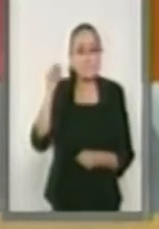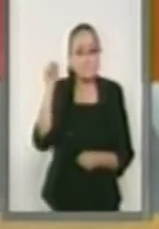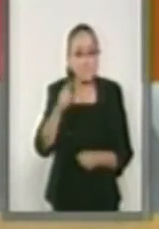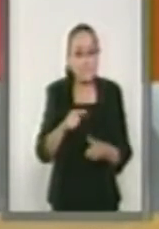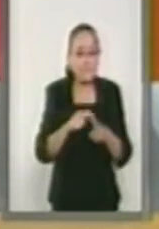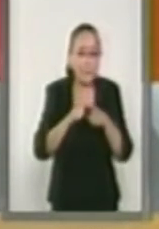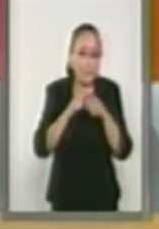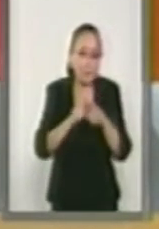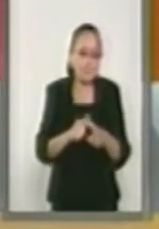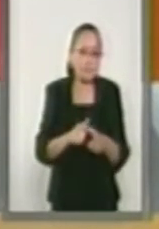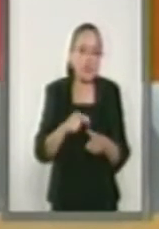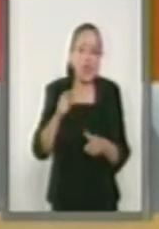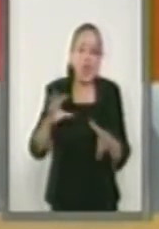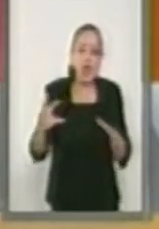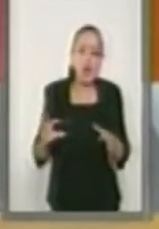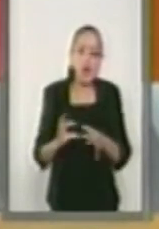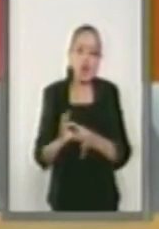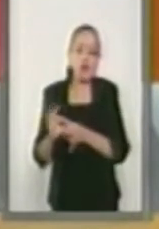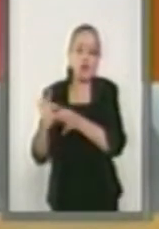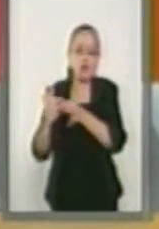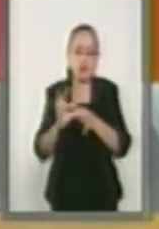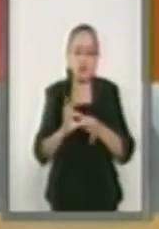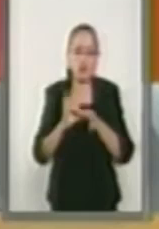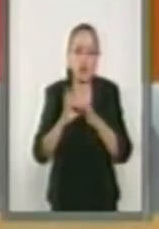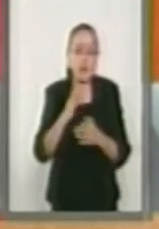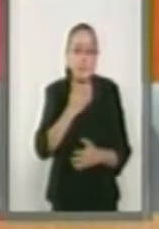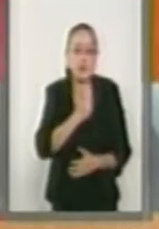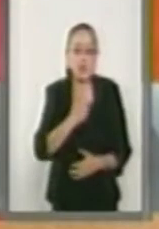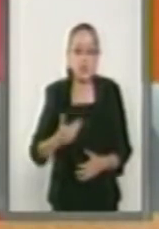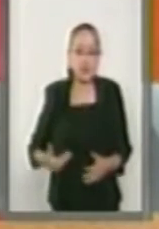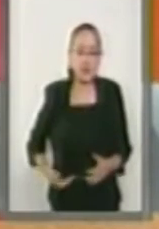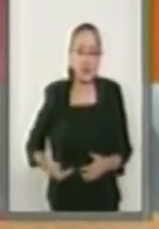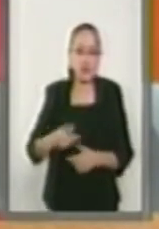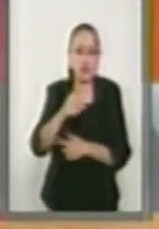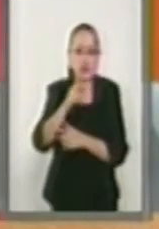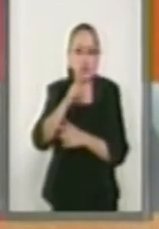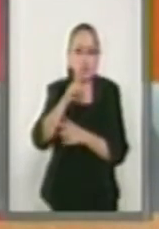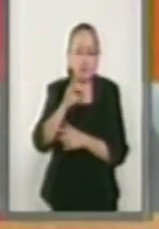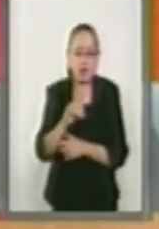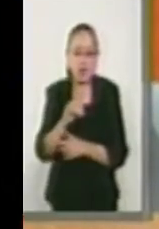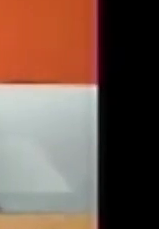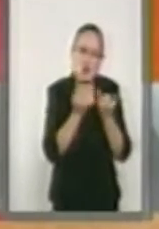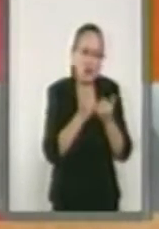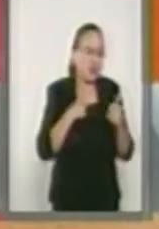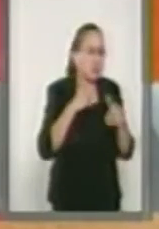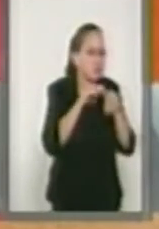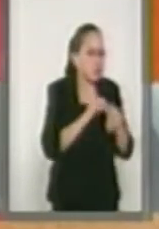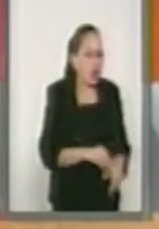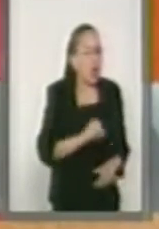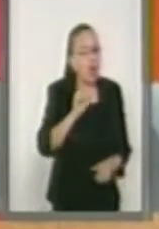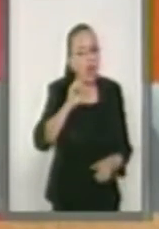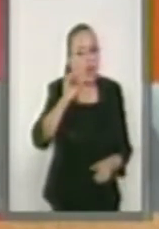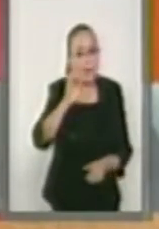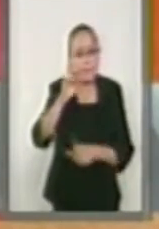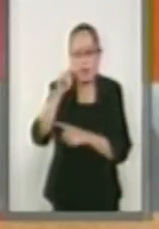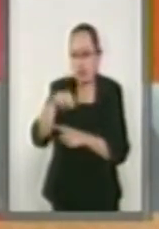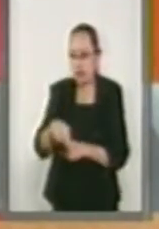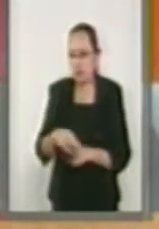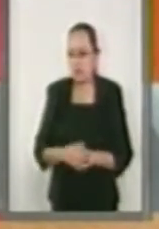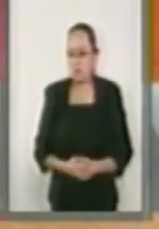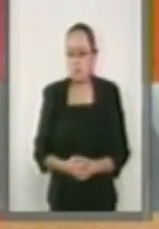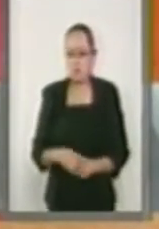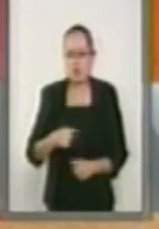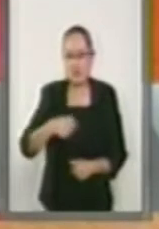a presidentes del PRI y luego presidentes del PAN. Es otra vez, ya sabemos quién